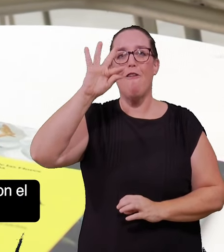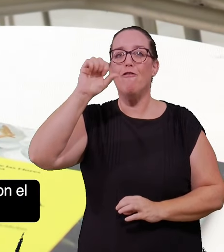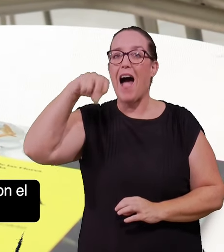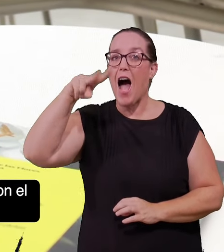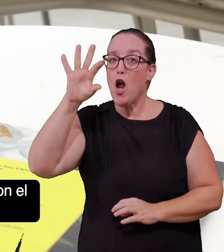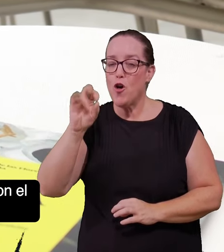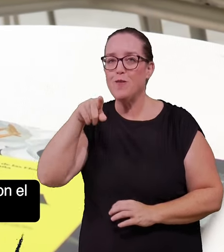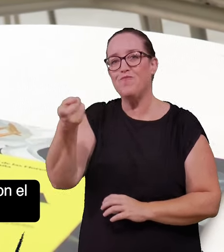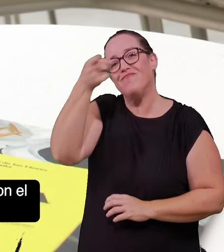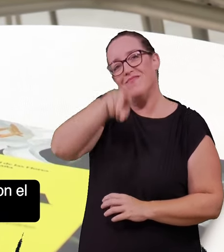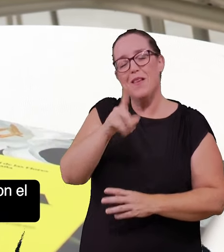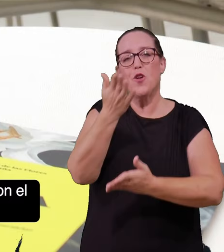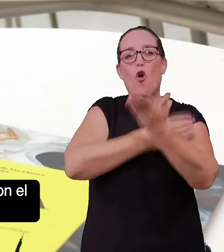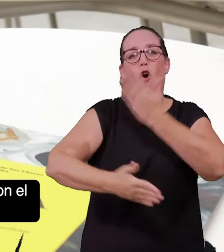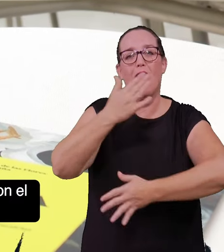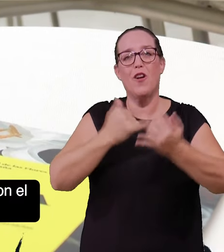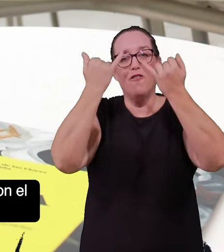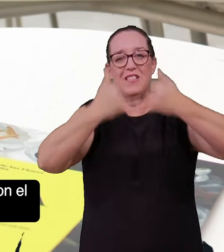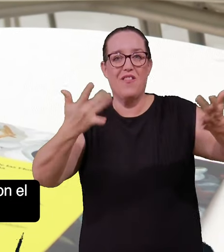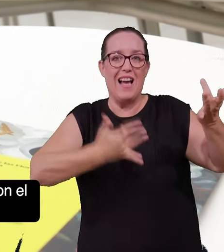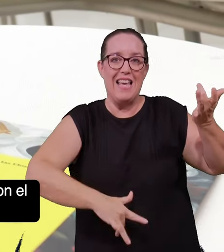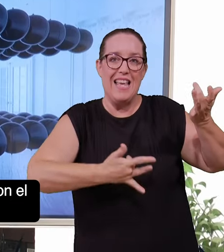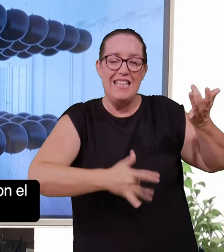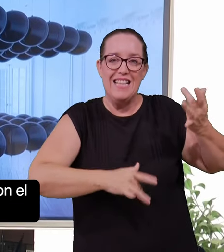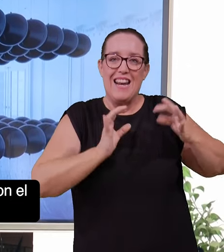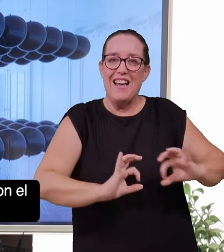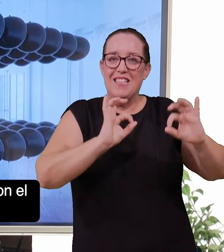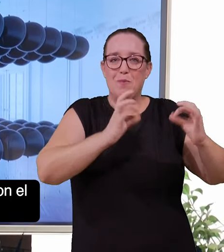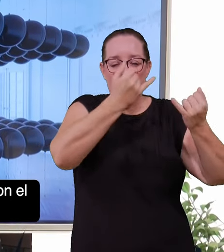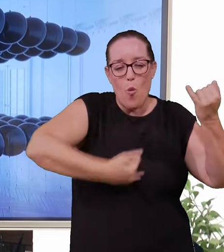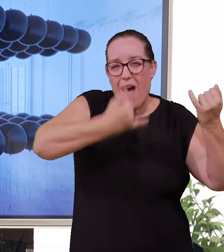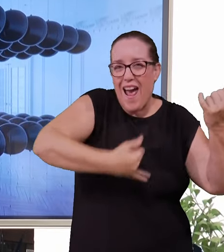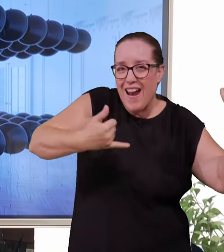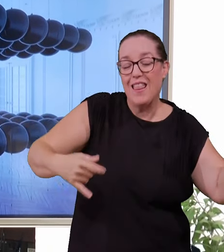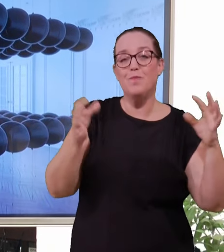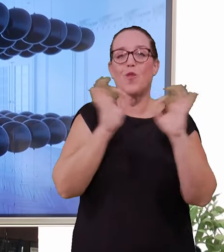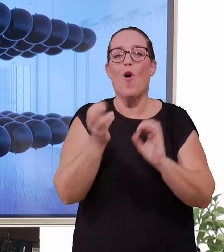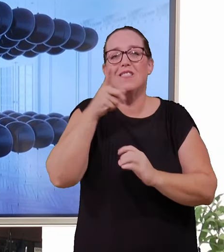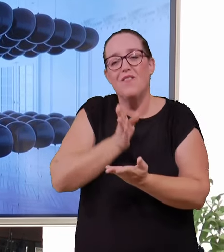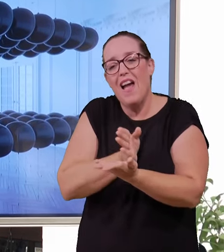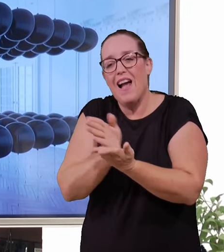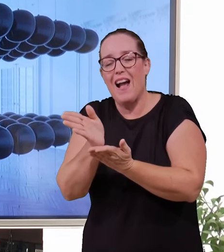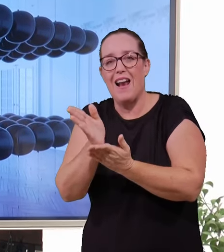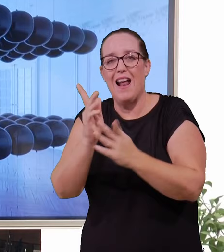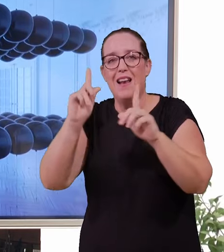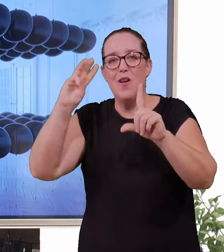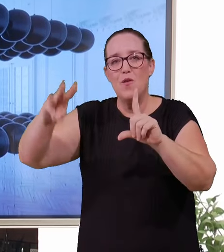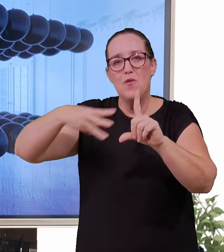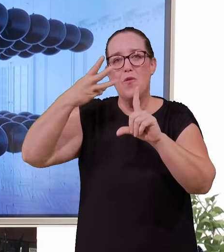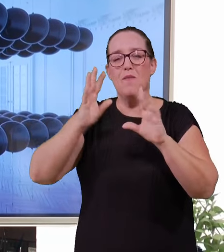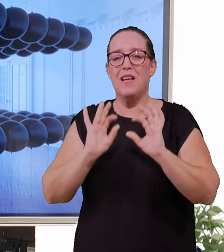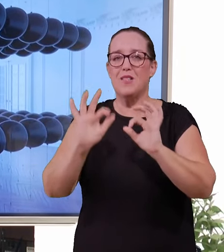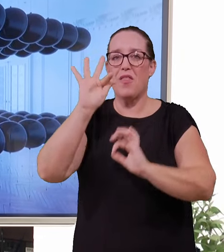Stefano Marcuso, una colaboración con el Festival de la Guitarra con Raíces y Cuerdas o un canal específico en la plataforma